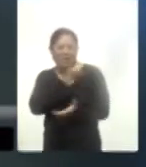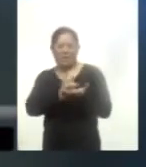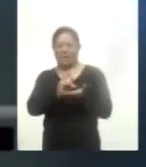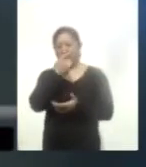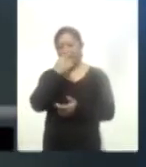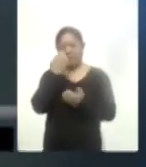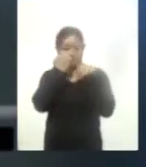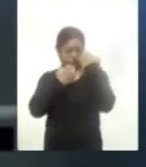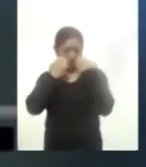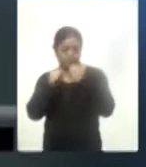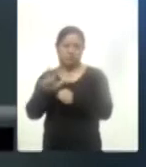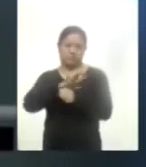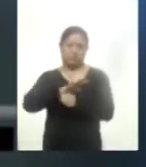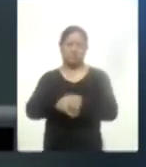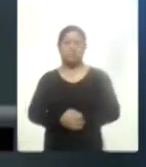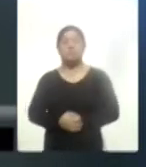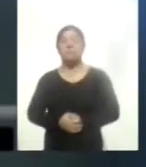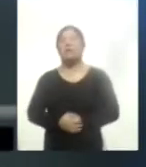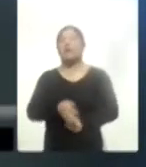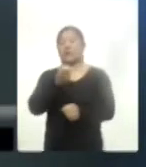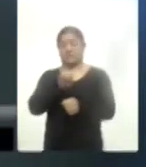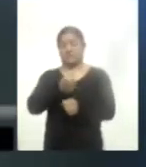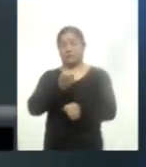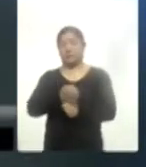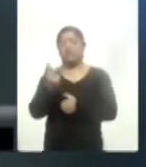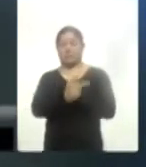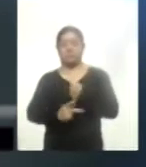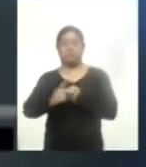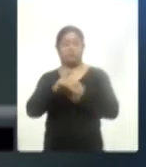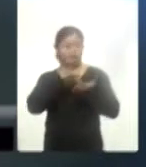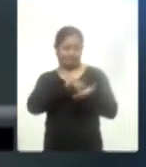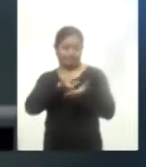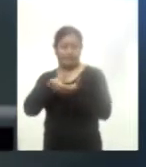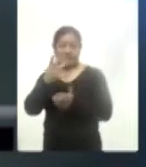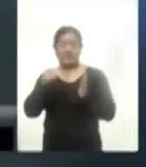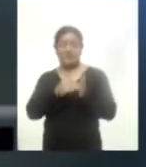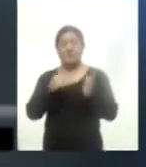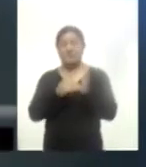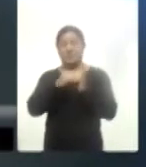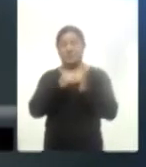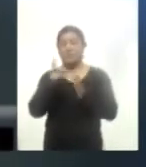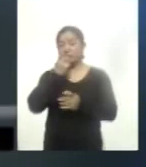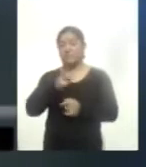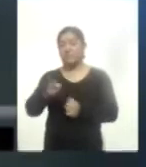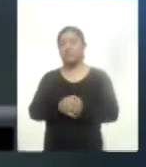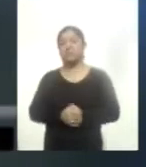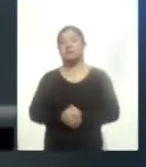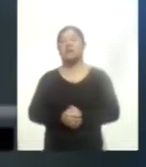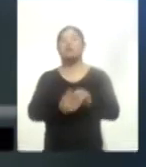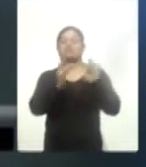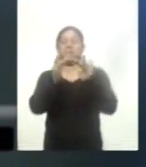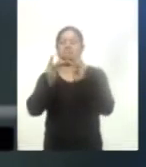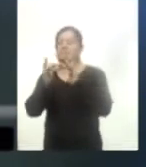diagnósticos contra el COVID-19. Hasta ahora, los países han contribuido con tres mil millones, dijo Guterres, en un evento en línea,